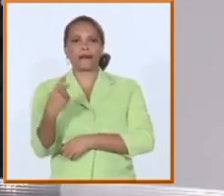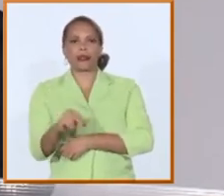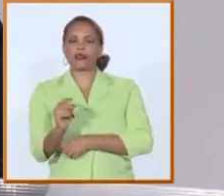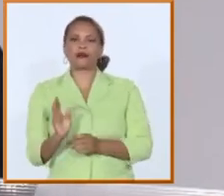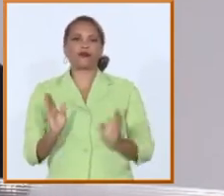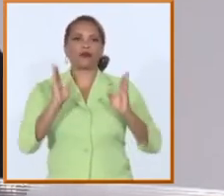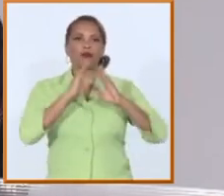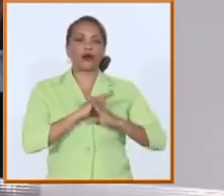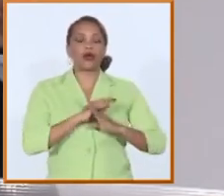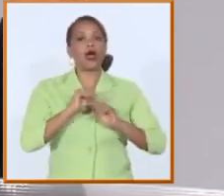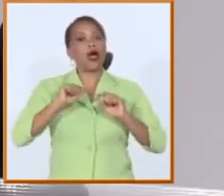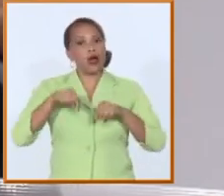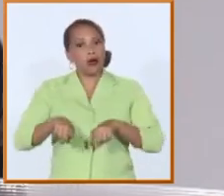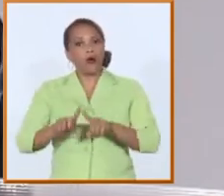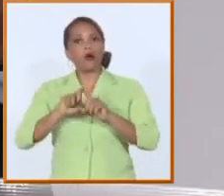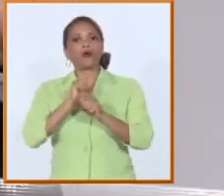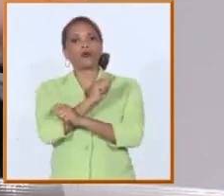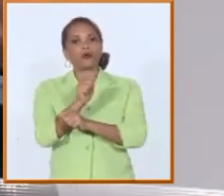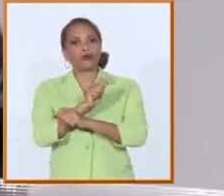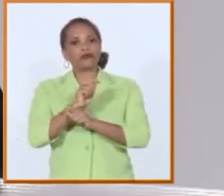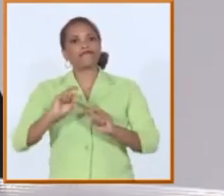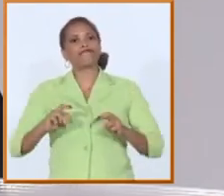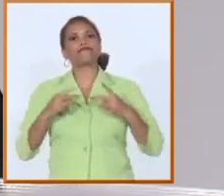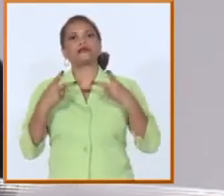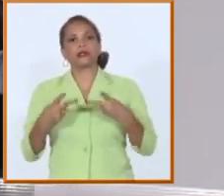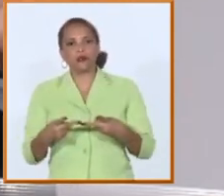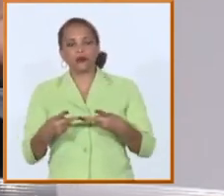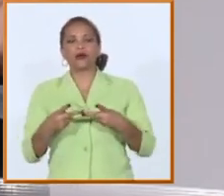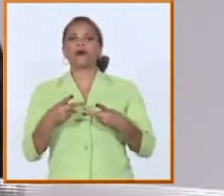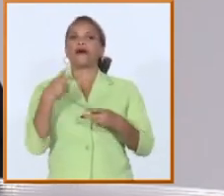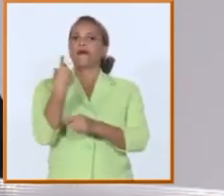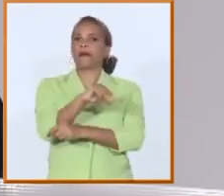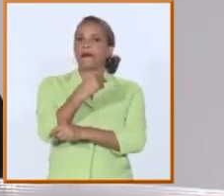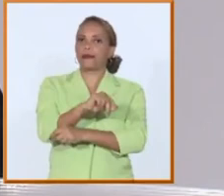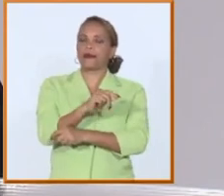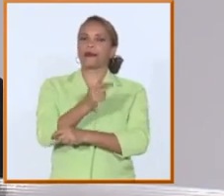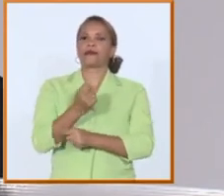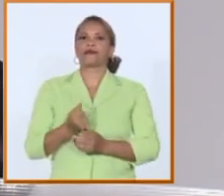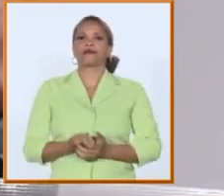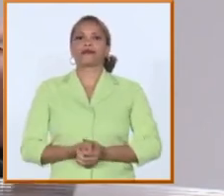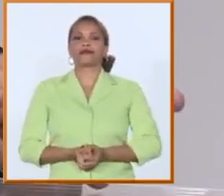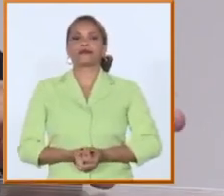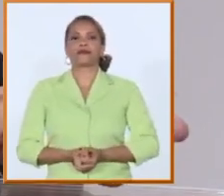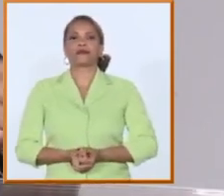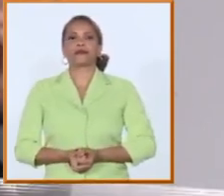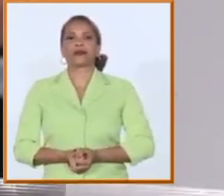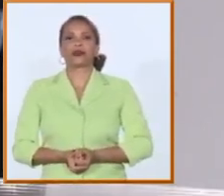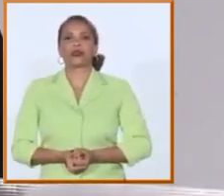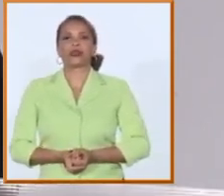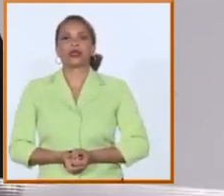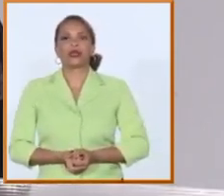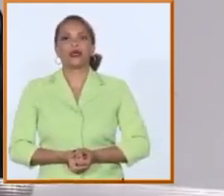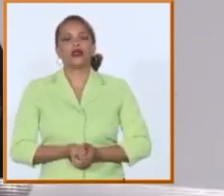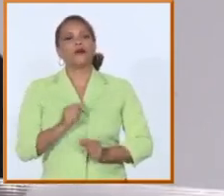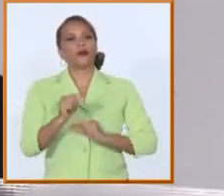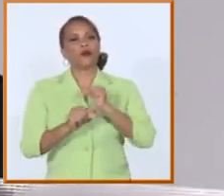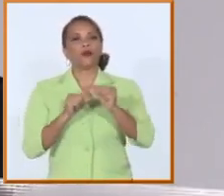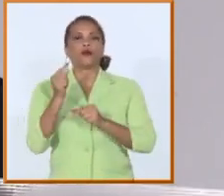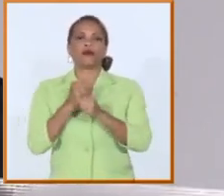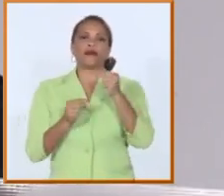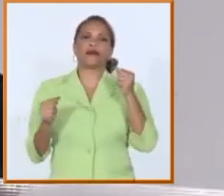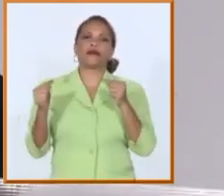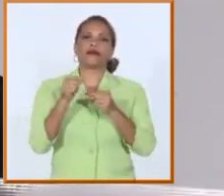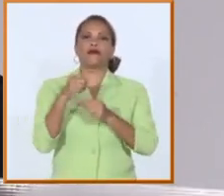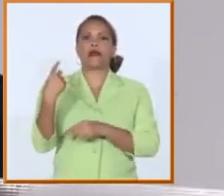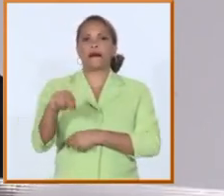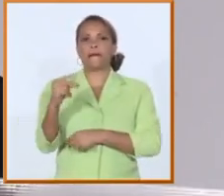de retorno a la normalidad a las actividades a las prácticas habituales de la educación superior eso se ha priorizado siempre